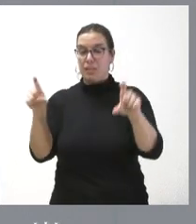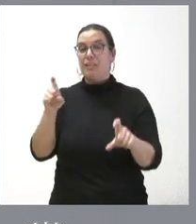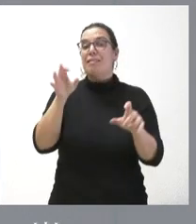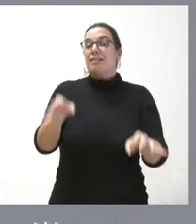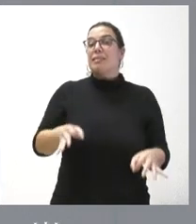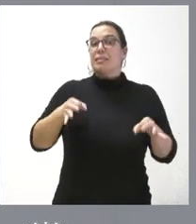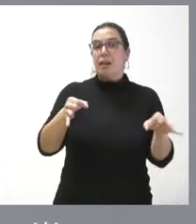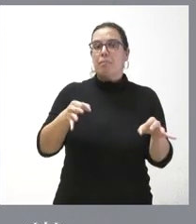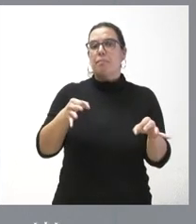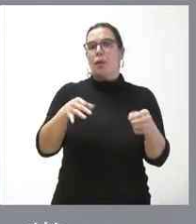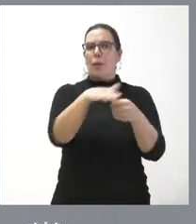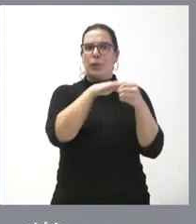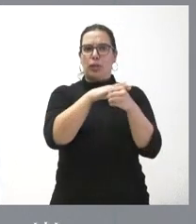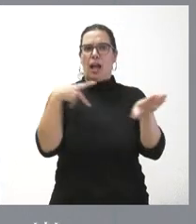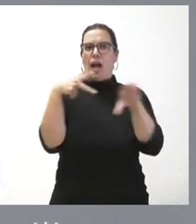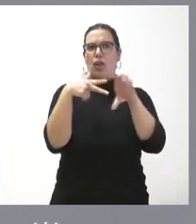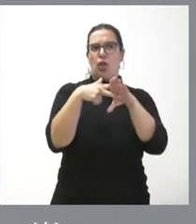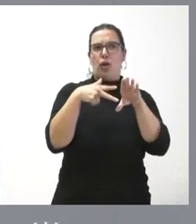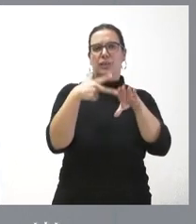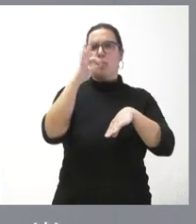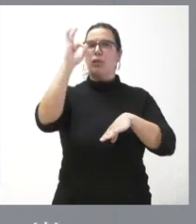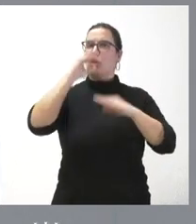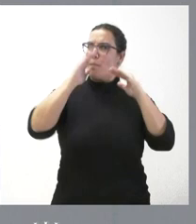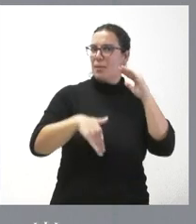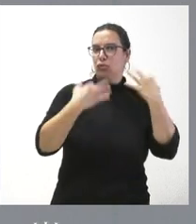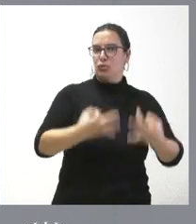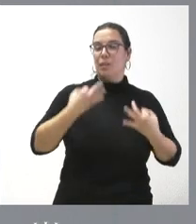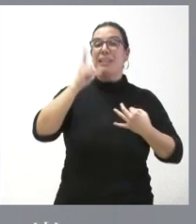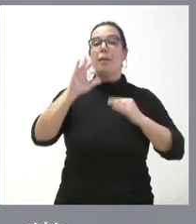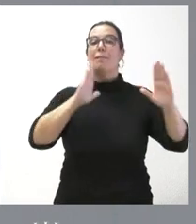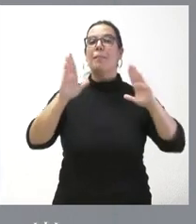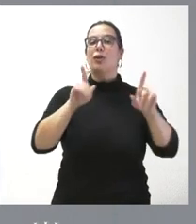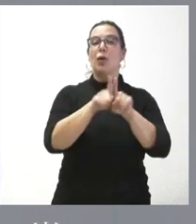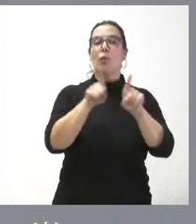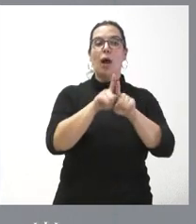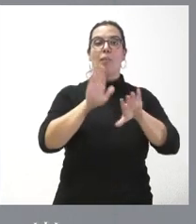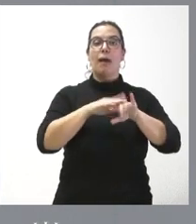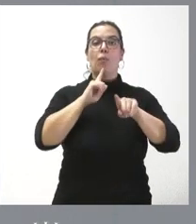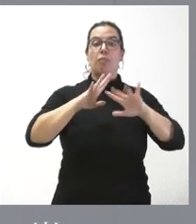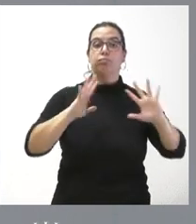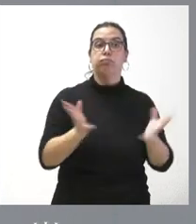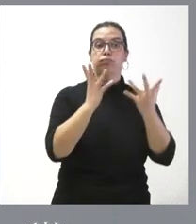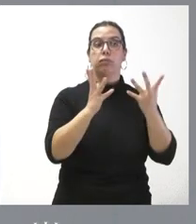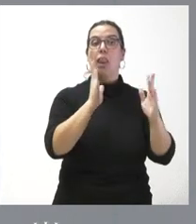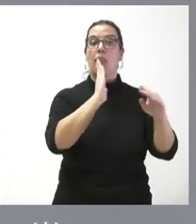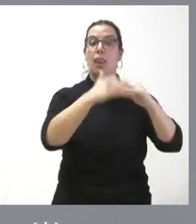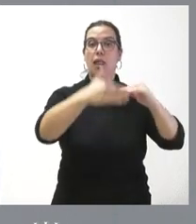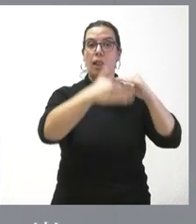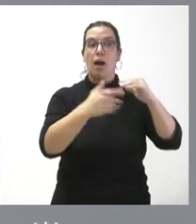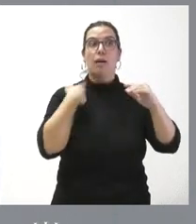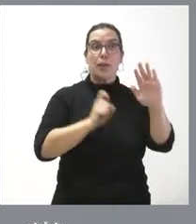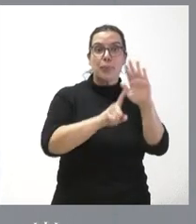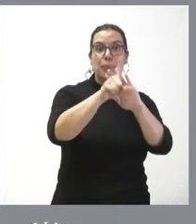forma minoritaria, nunca llegando al 50 por ciento y siempre de forma temporal, con ánimo de permanecer un tiempo limitado, mientras la empresa